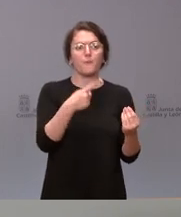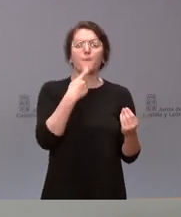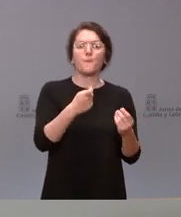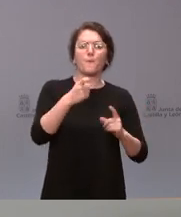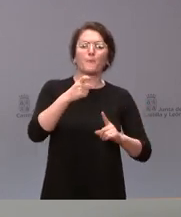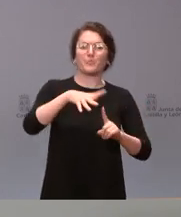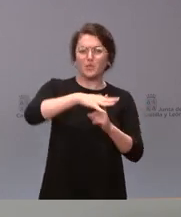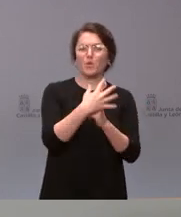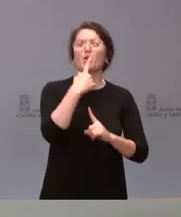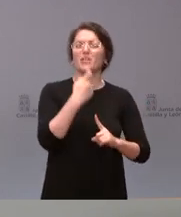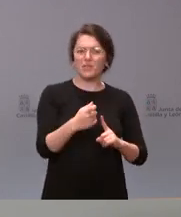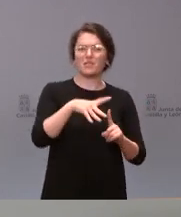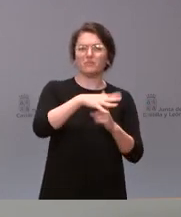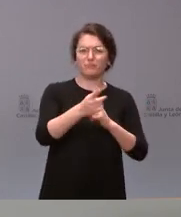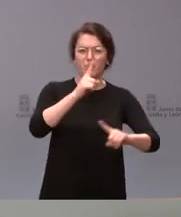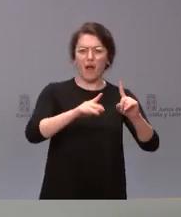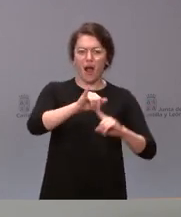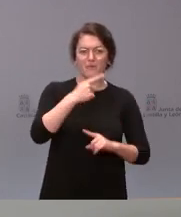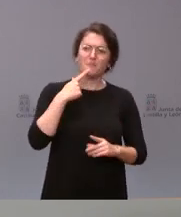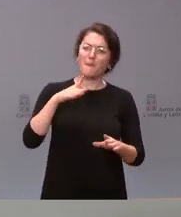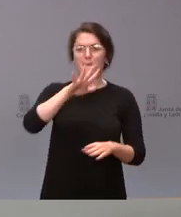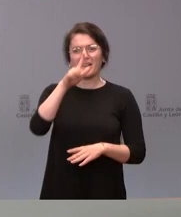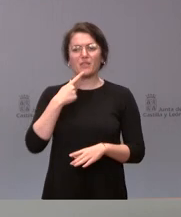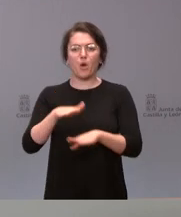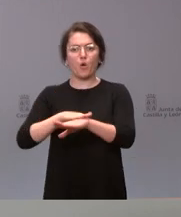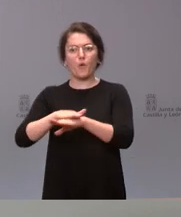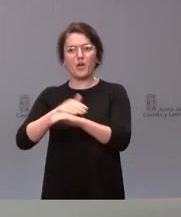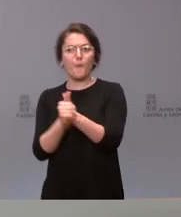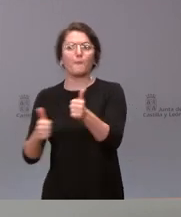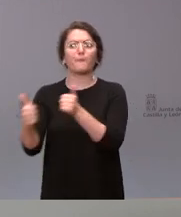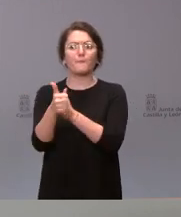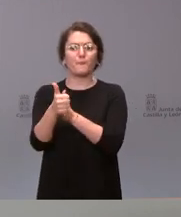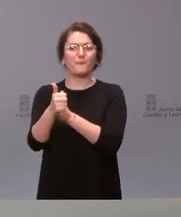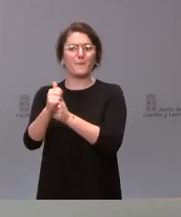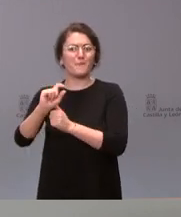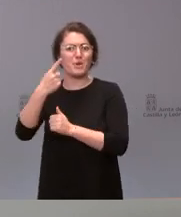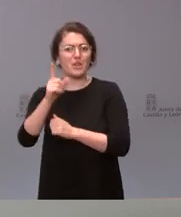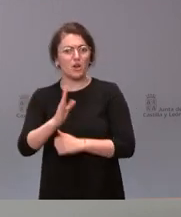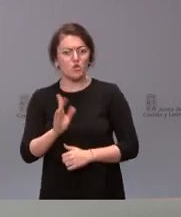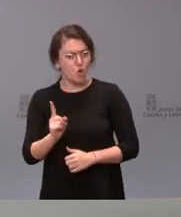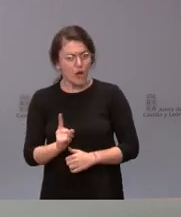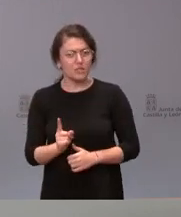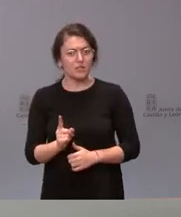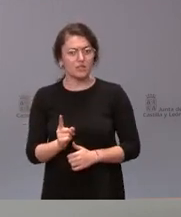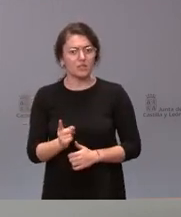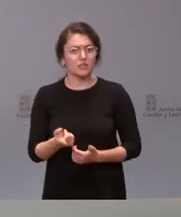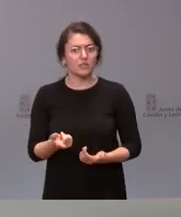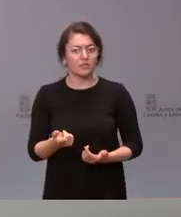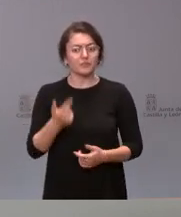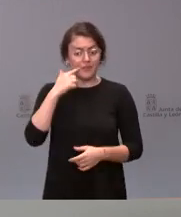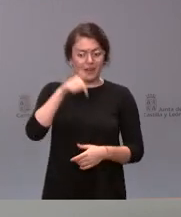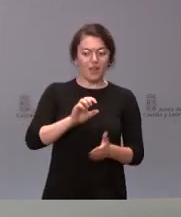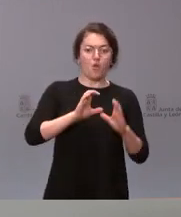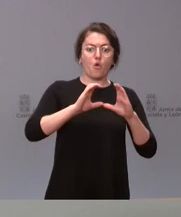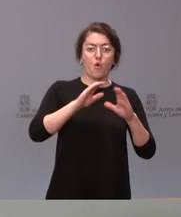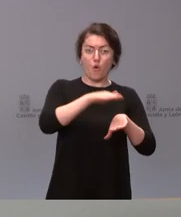esto parte de ser que no es la primera prioridad del gobierno de España. Sí que lo es del gobierno de Castilla y León. Y si el gobierno